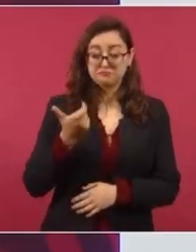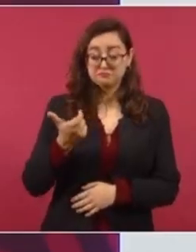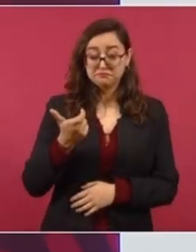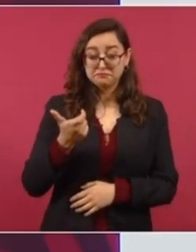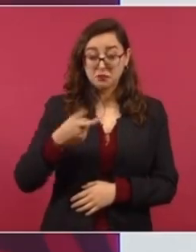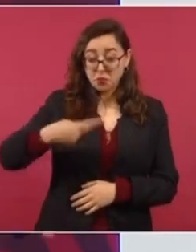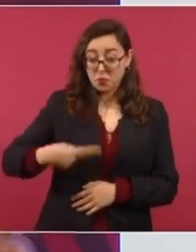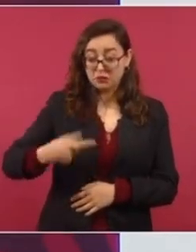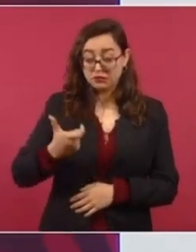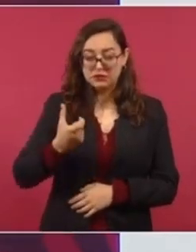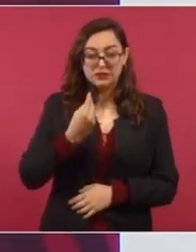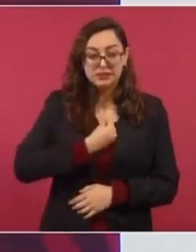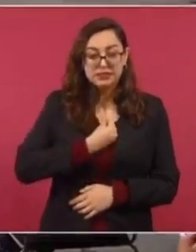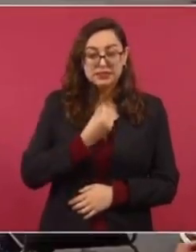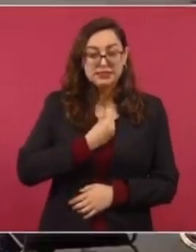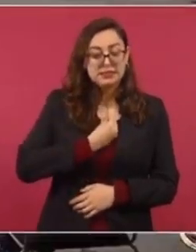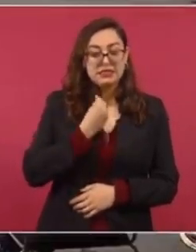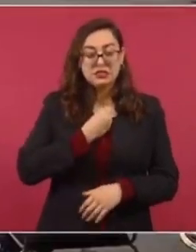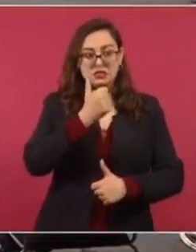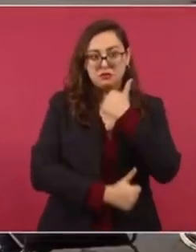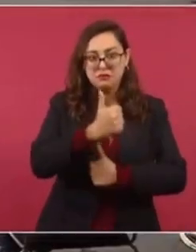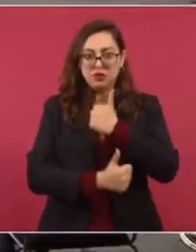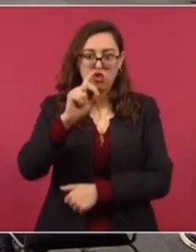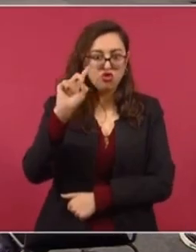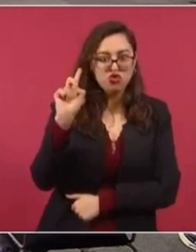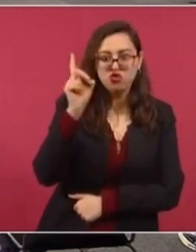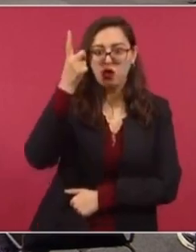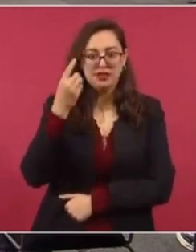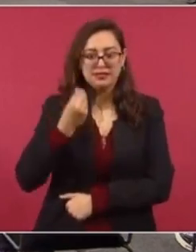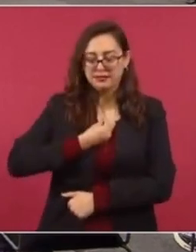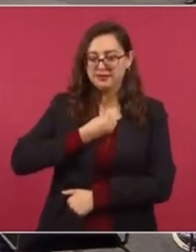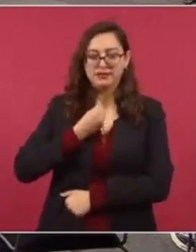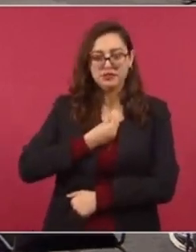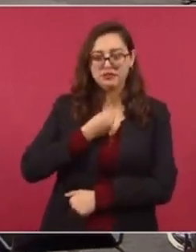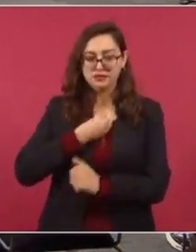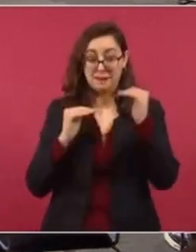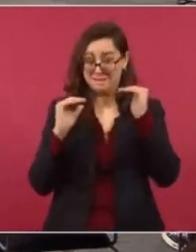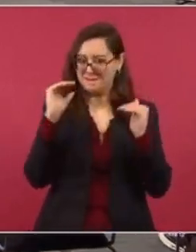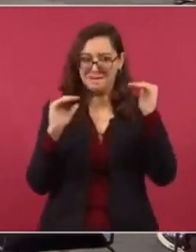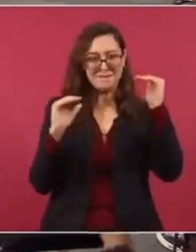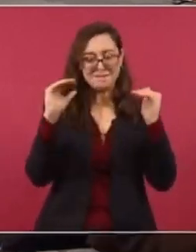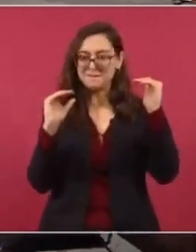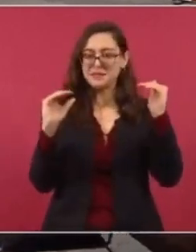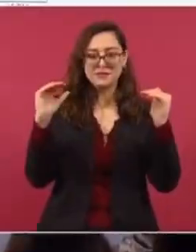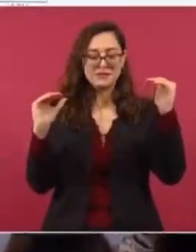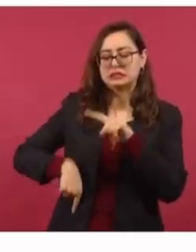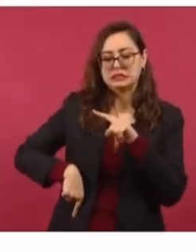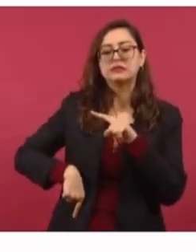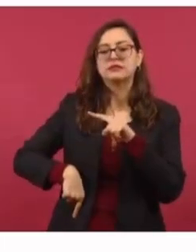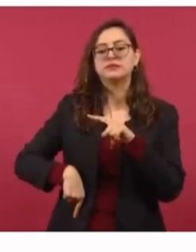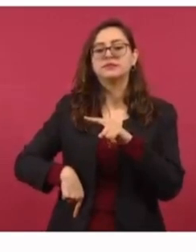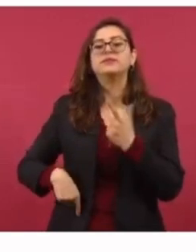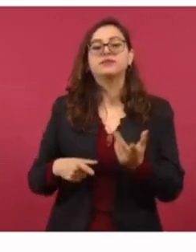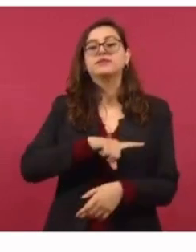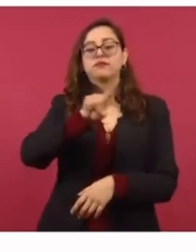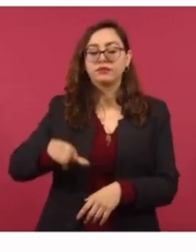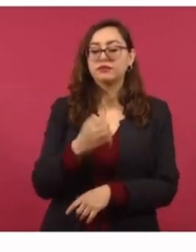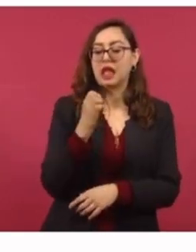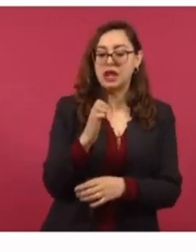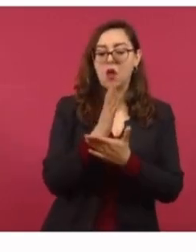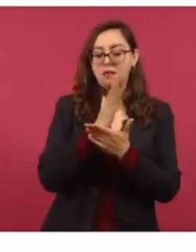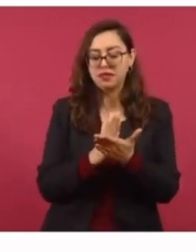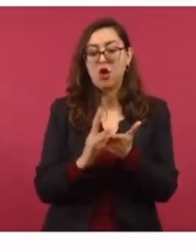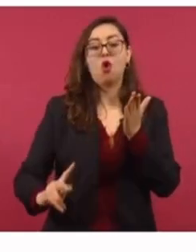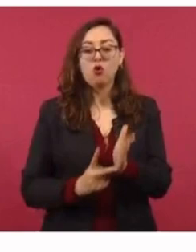y no sube el dólar con relación al peso. Y aquí empieza a